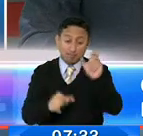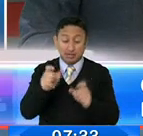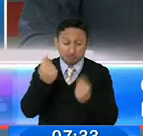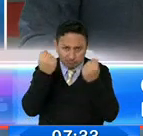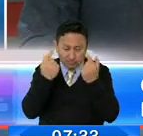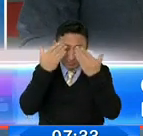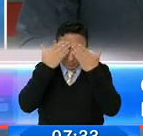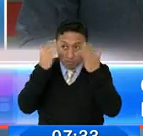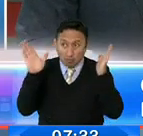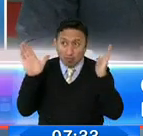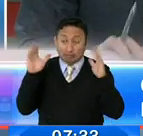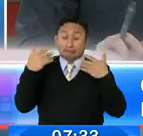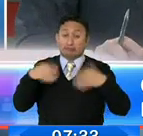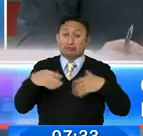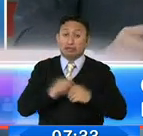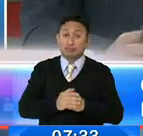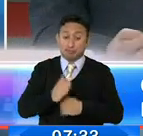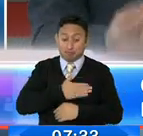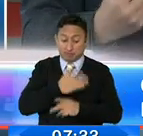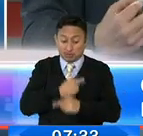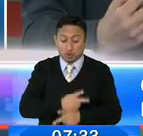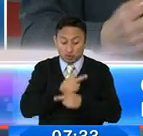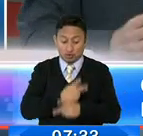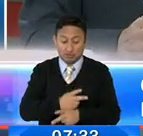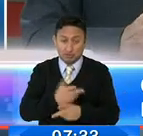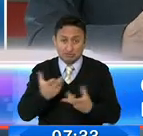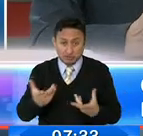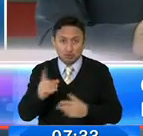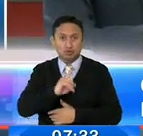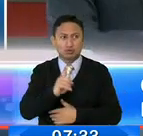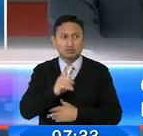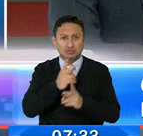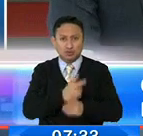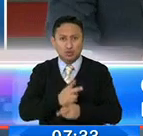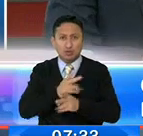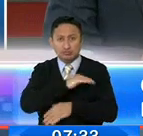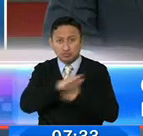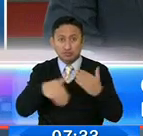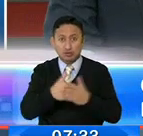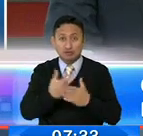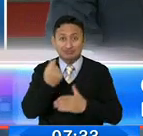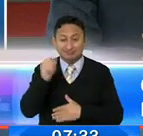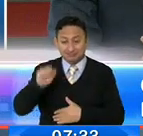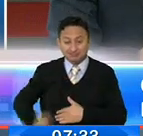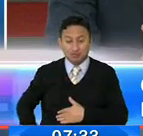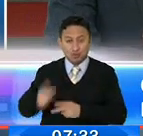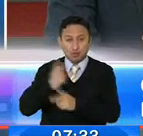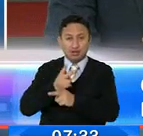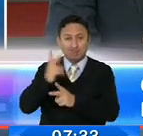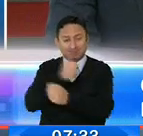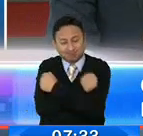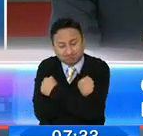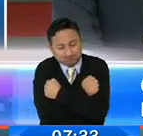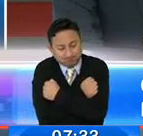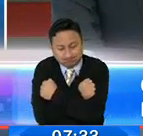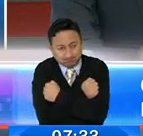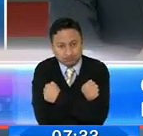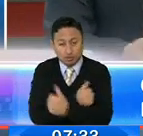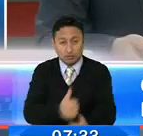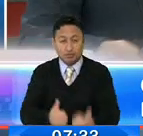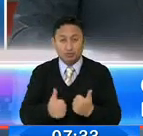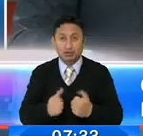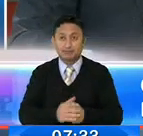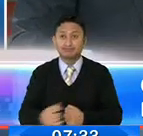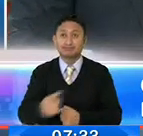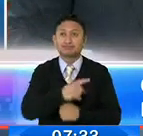entienda, no solamente por su seguridad, por su sistema de seguridad, sino también de su bolsillo. Abogada, mandarle un abrazo grande, Estefanía Grunauer,